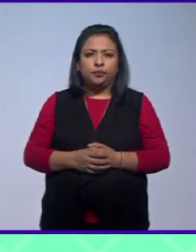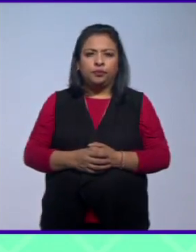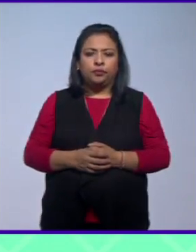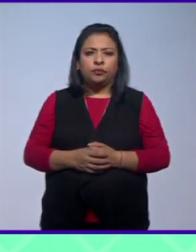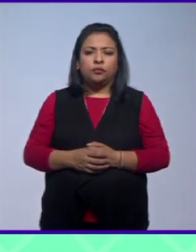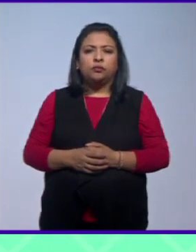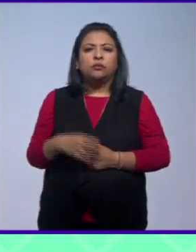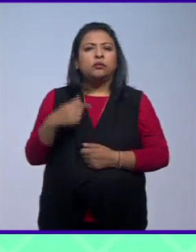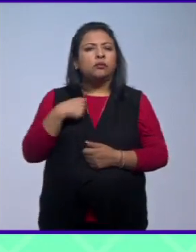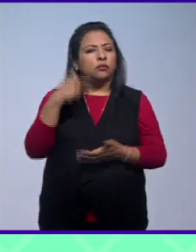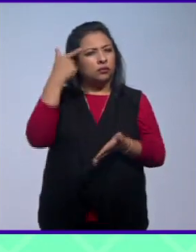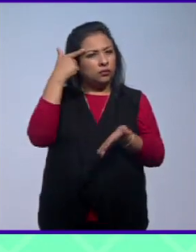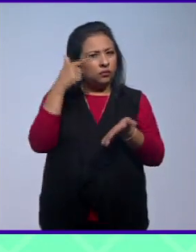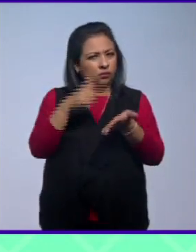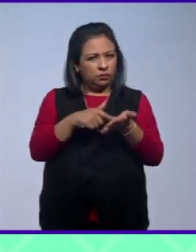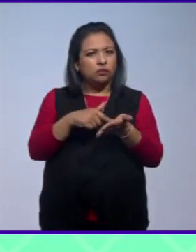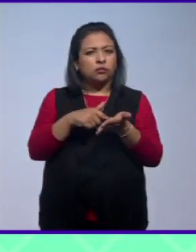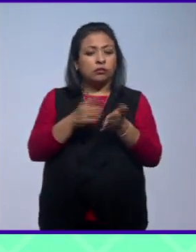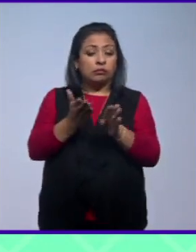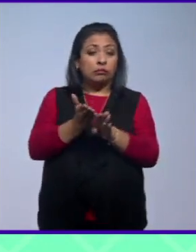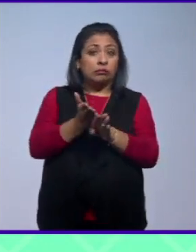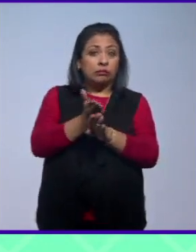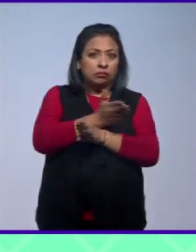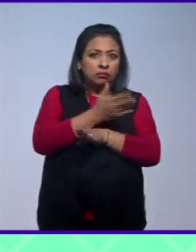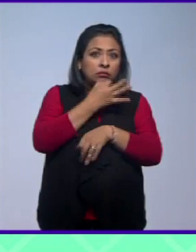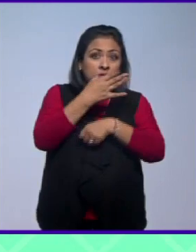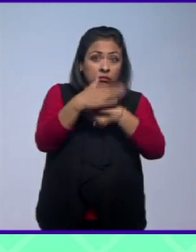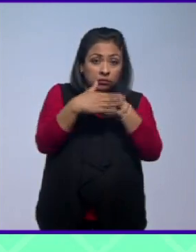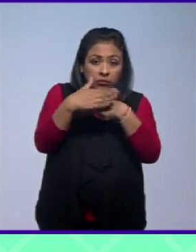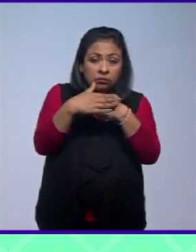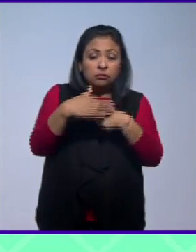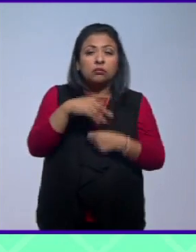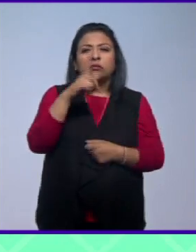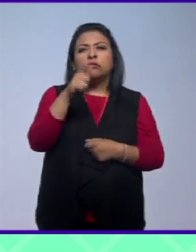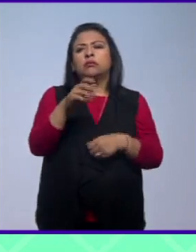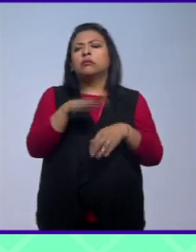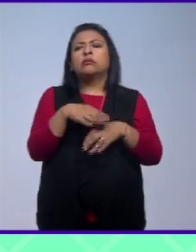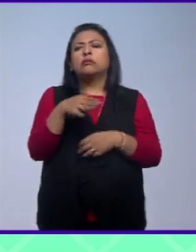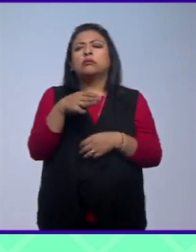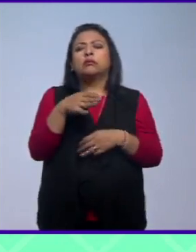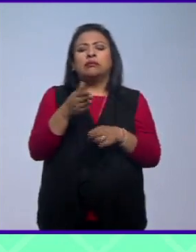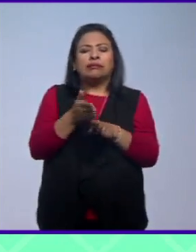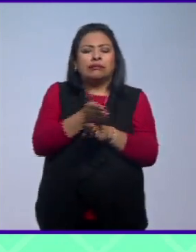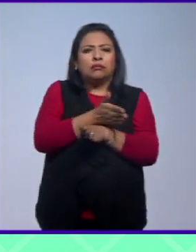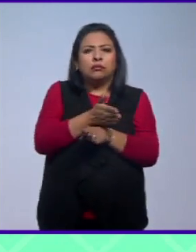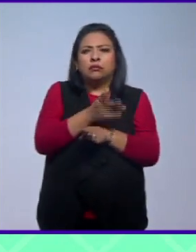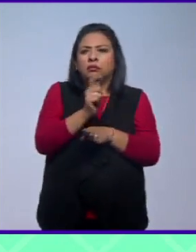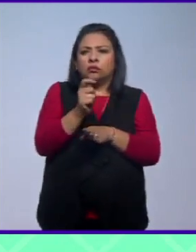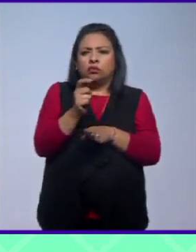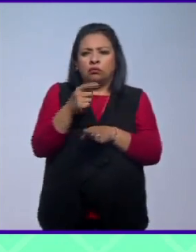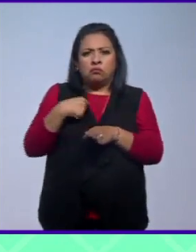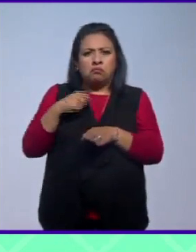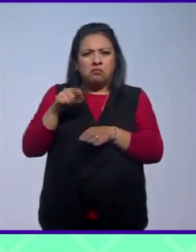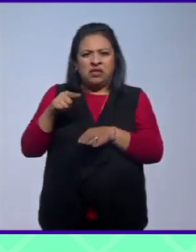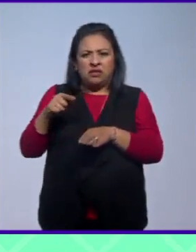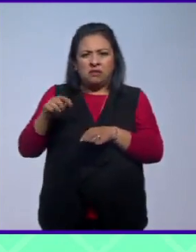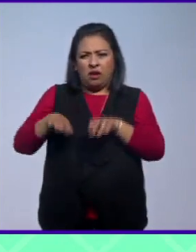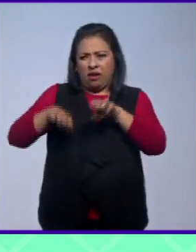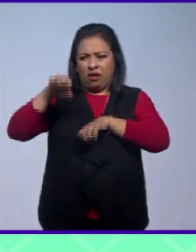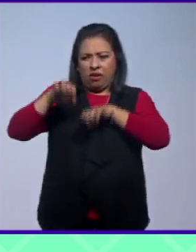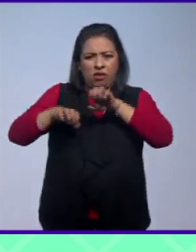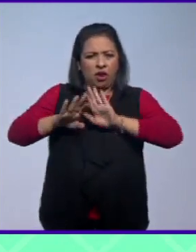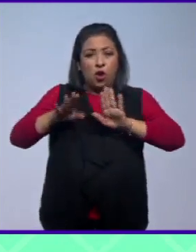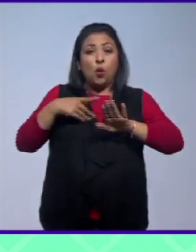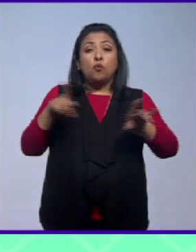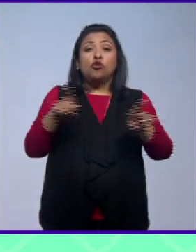Yo creo que sus antecedentes más inmediatos no están en sus contemporáneos sino en la